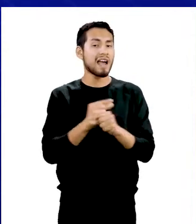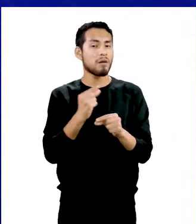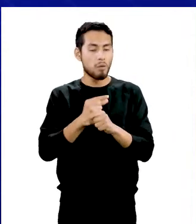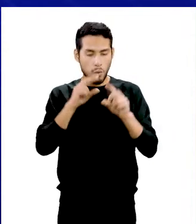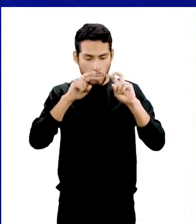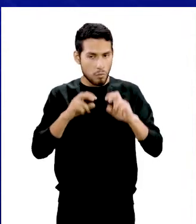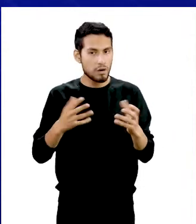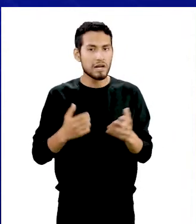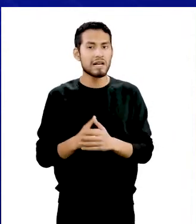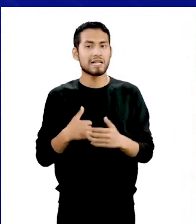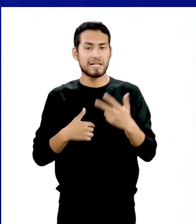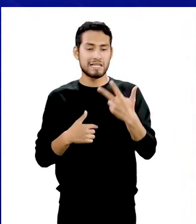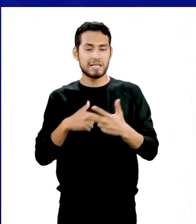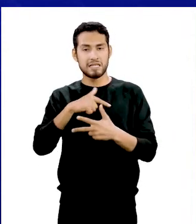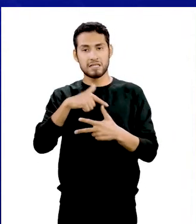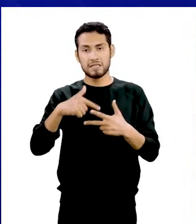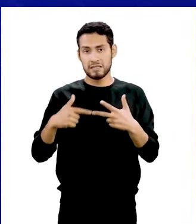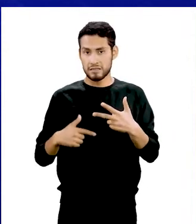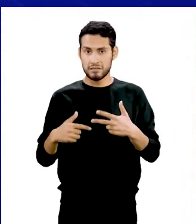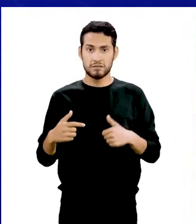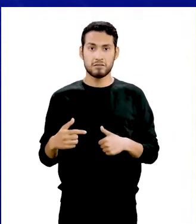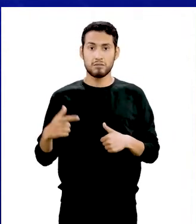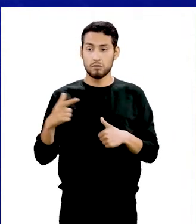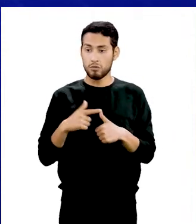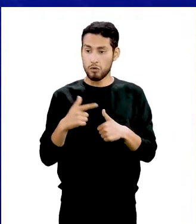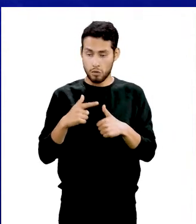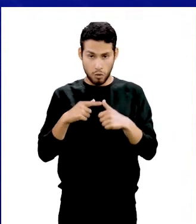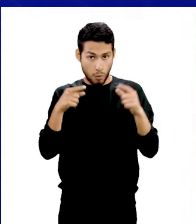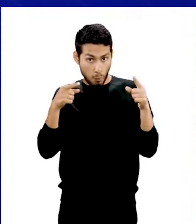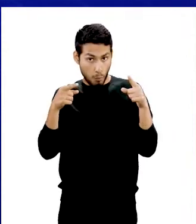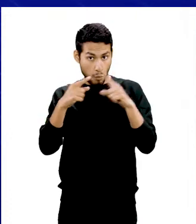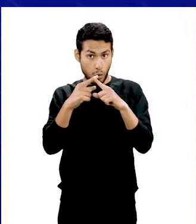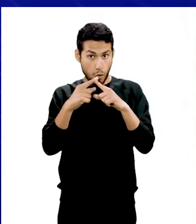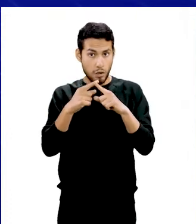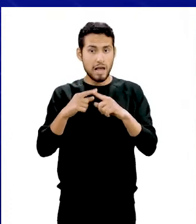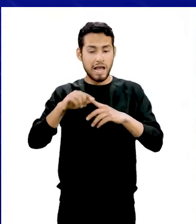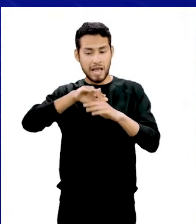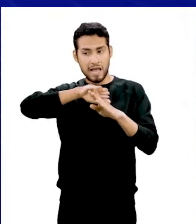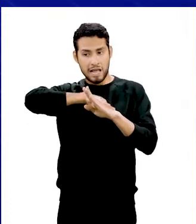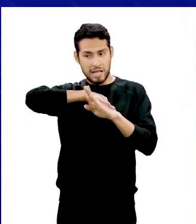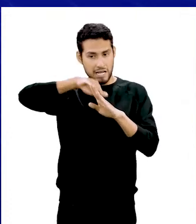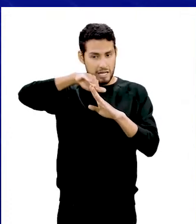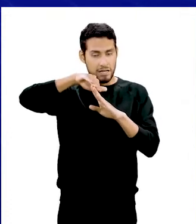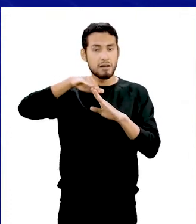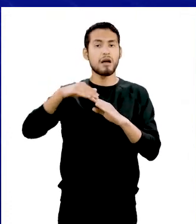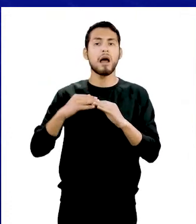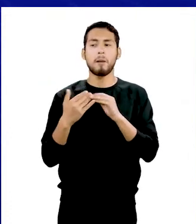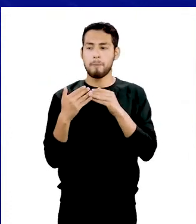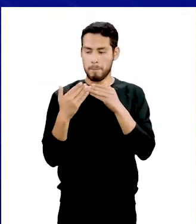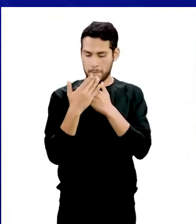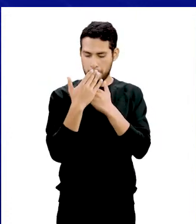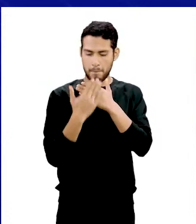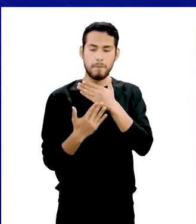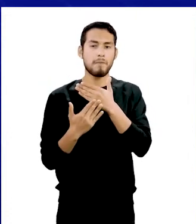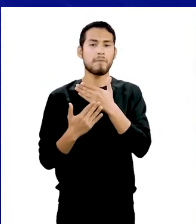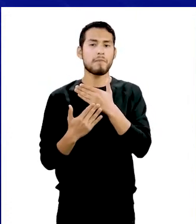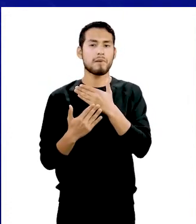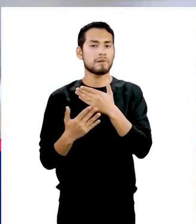podemos considerar tres elementos básicos, el punto, la recta y el plano.